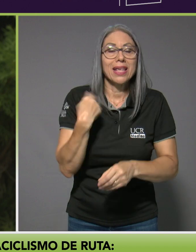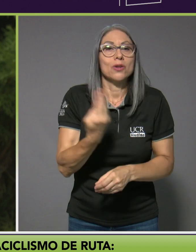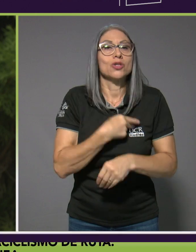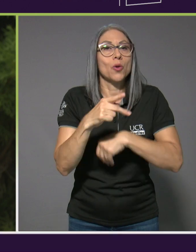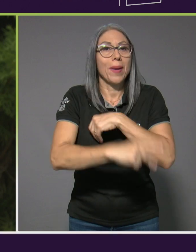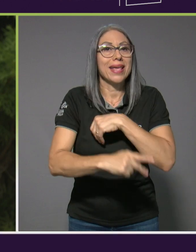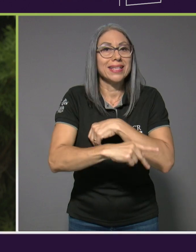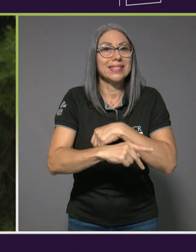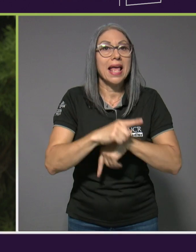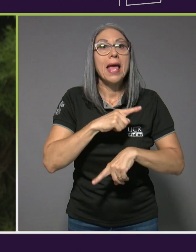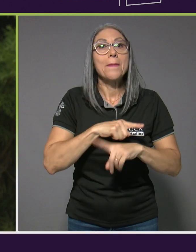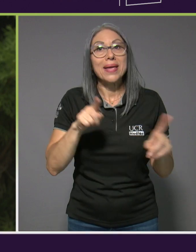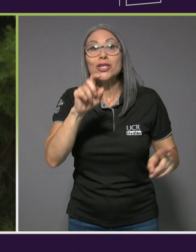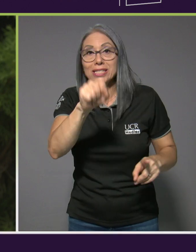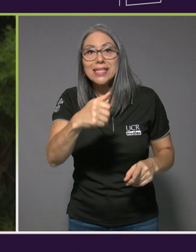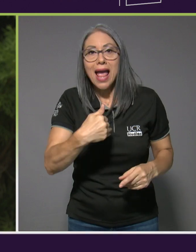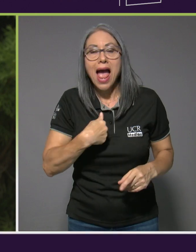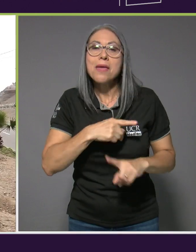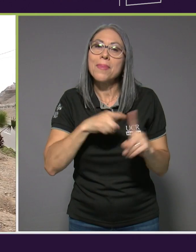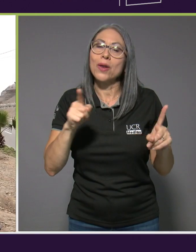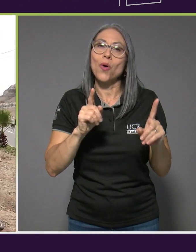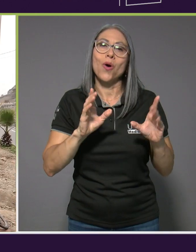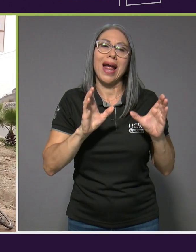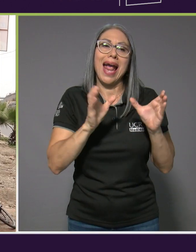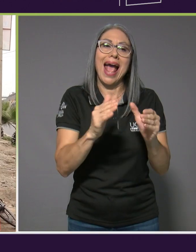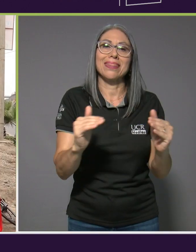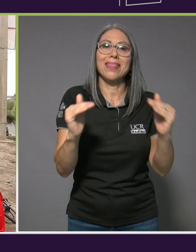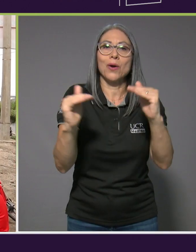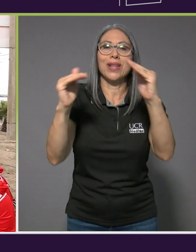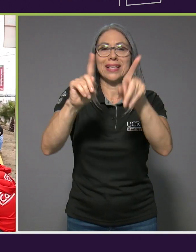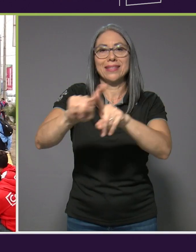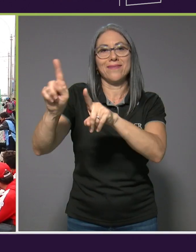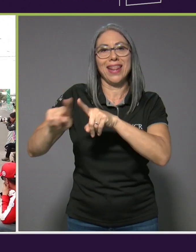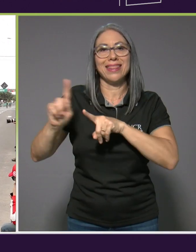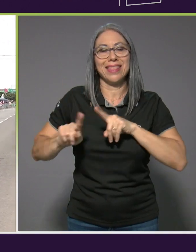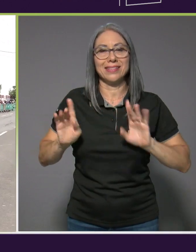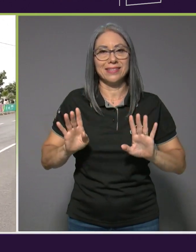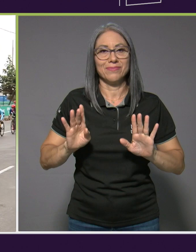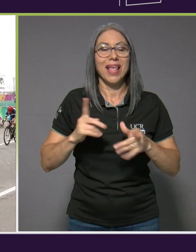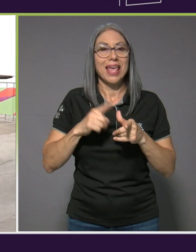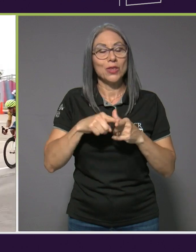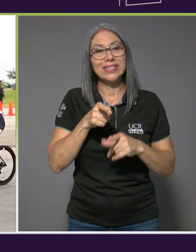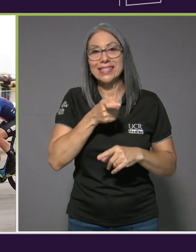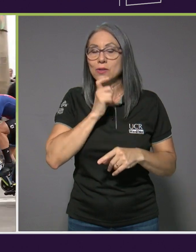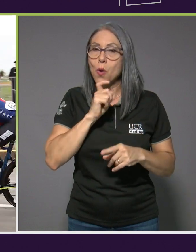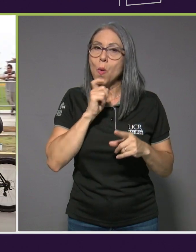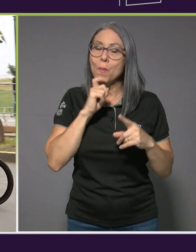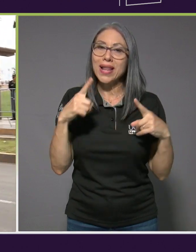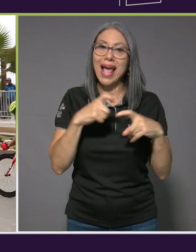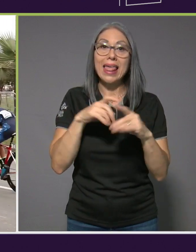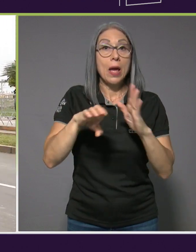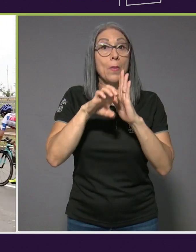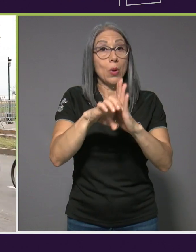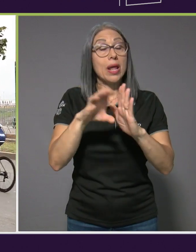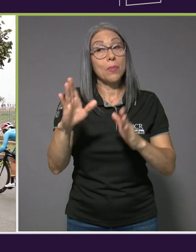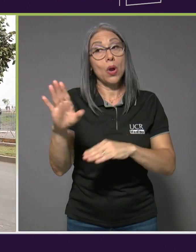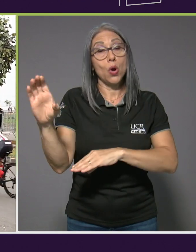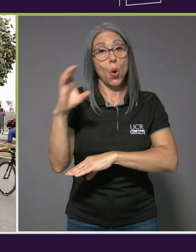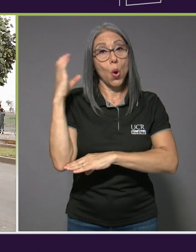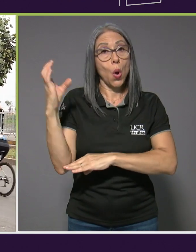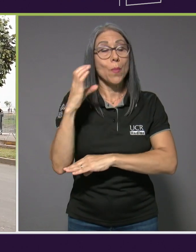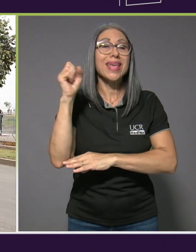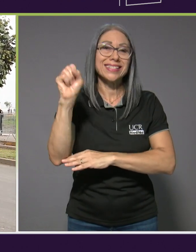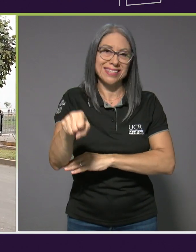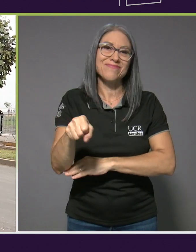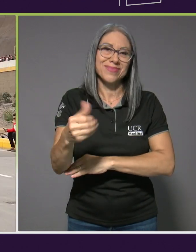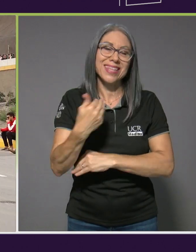son de categorías diferentes, entonces es complicado, digamos al menos a Colombia sí tiene la posibilidad que siempre